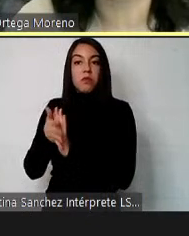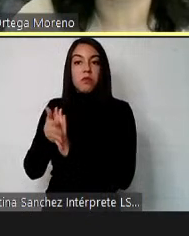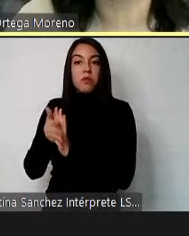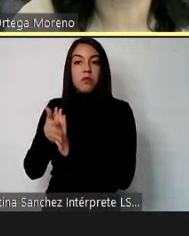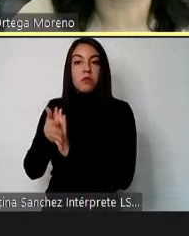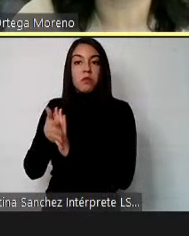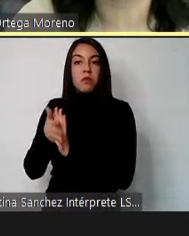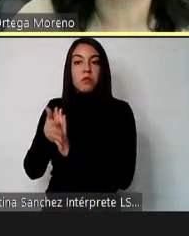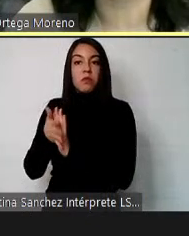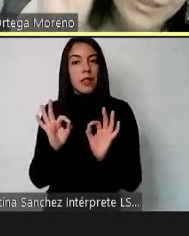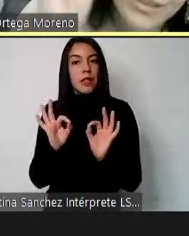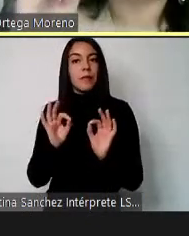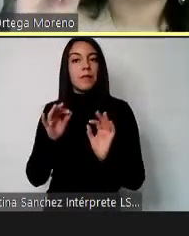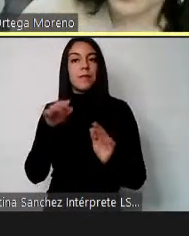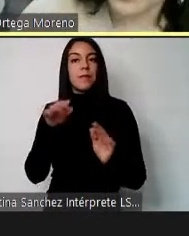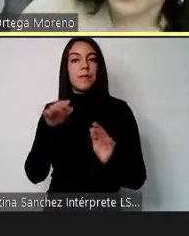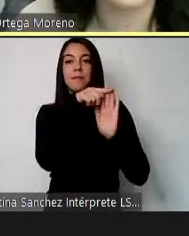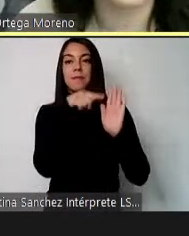específica tratada.